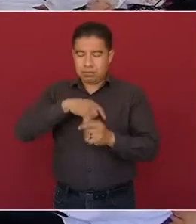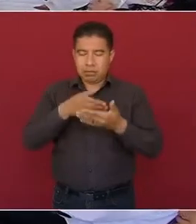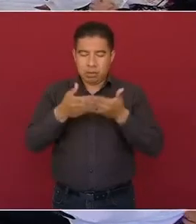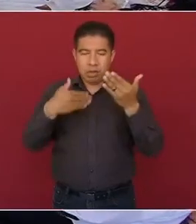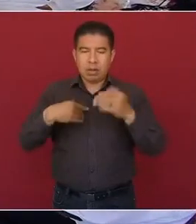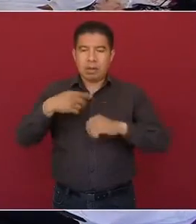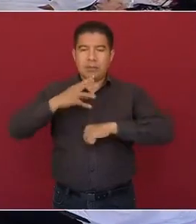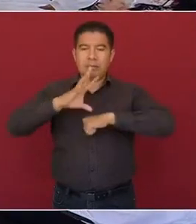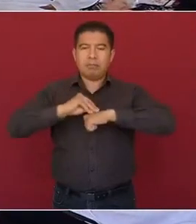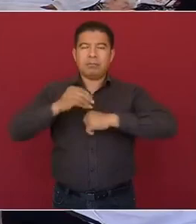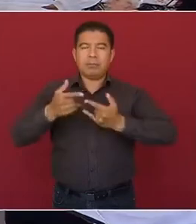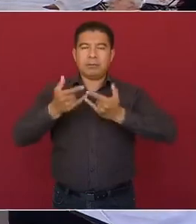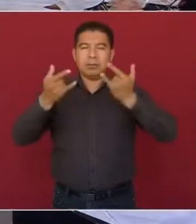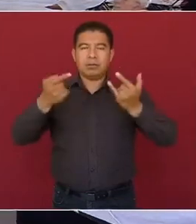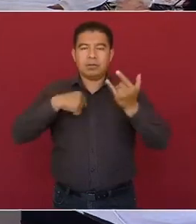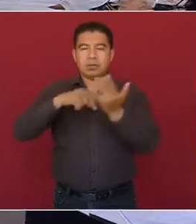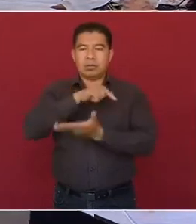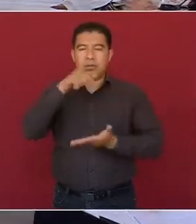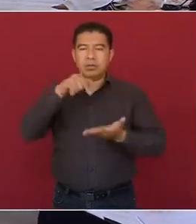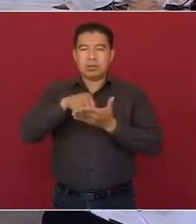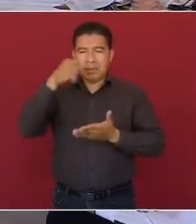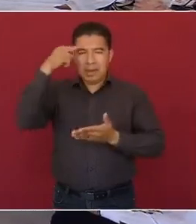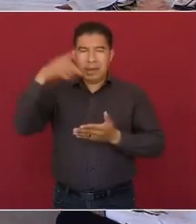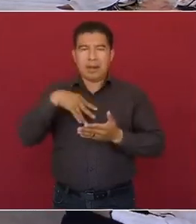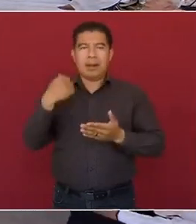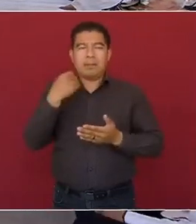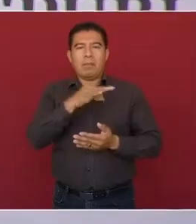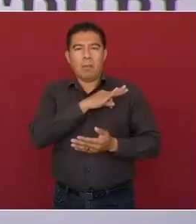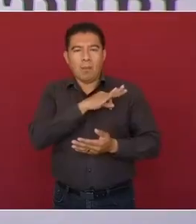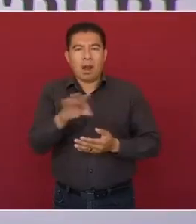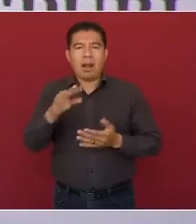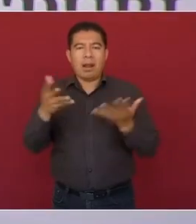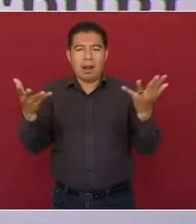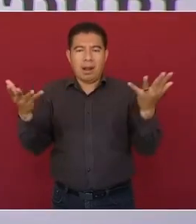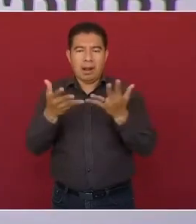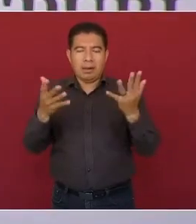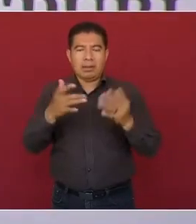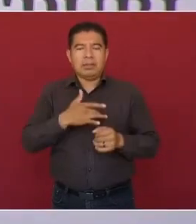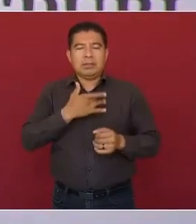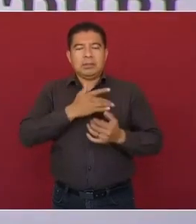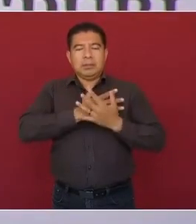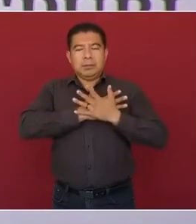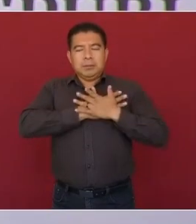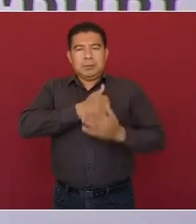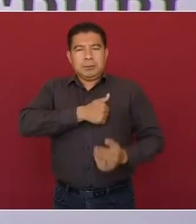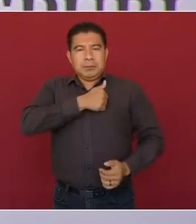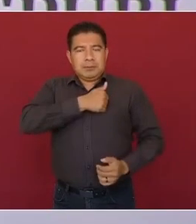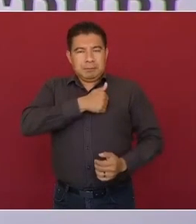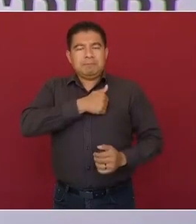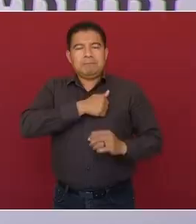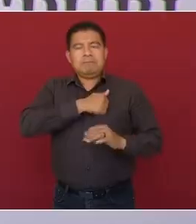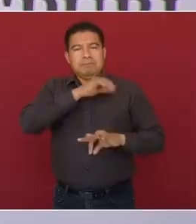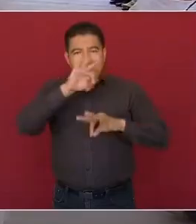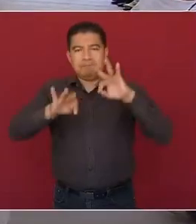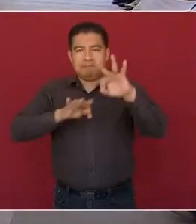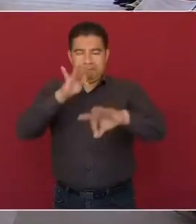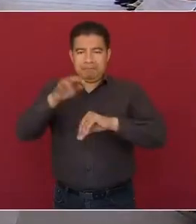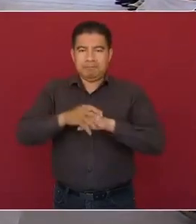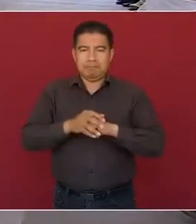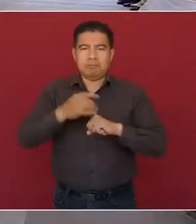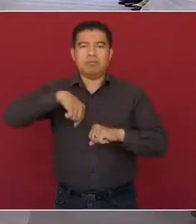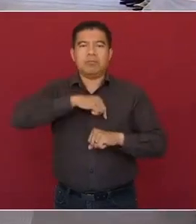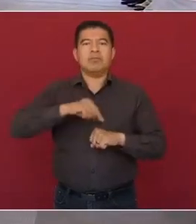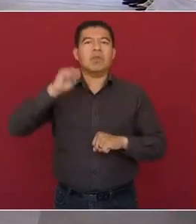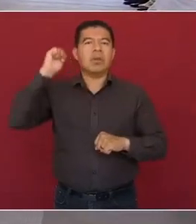transformación de México y lo hacemos por amor a la patria. Señor presidente, los tabasqueños nos sentimos